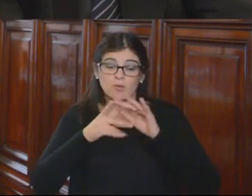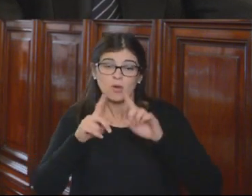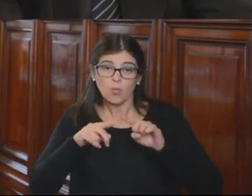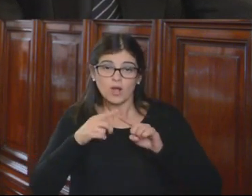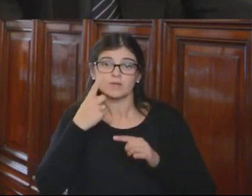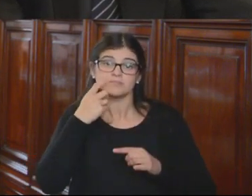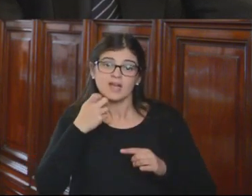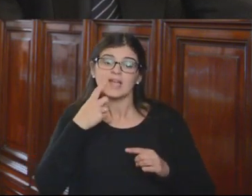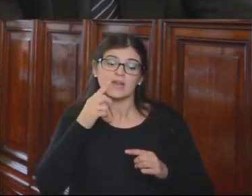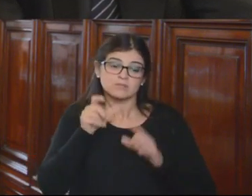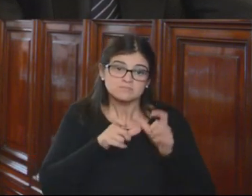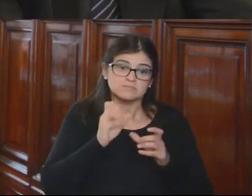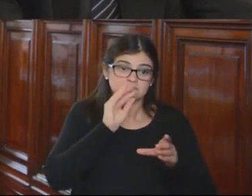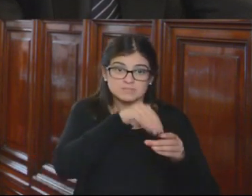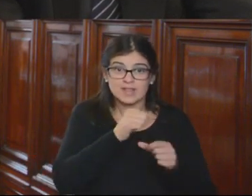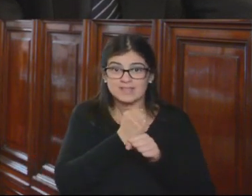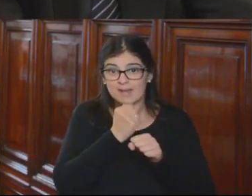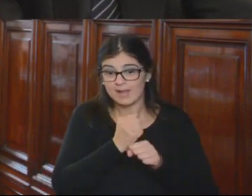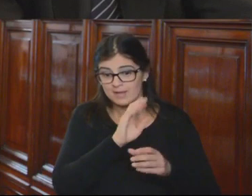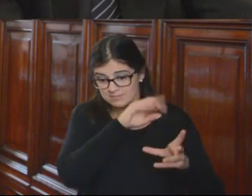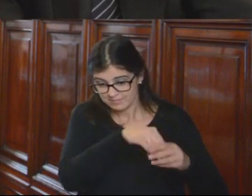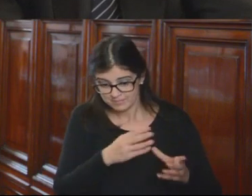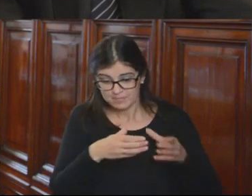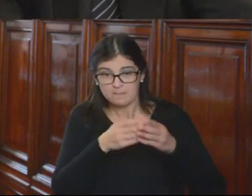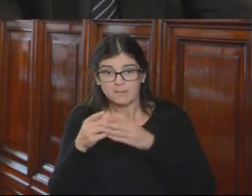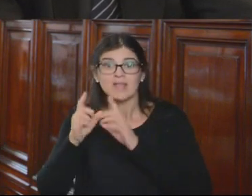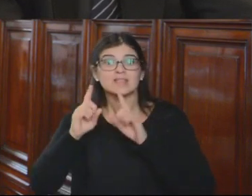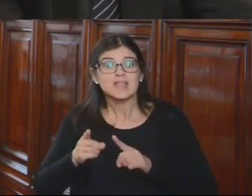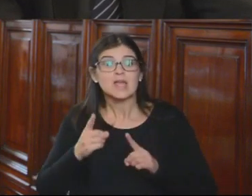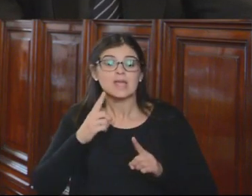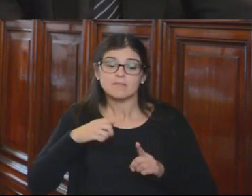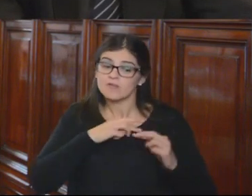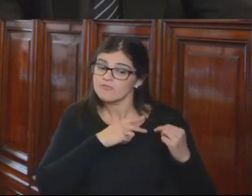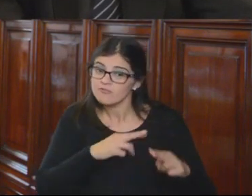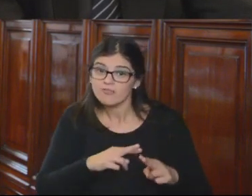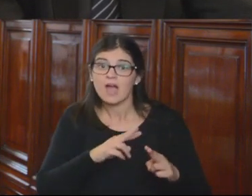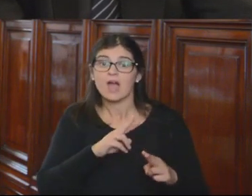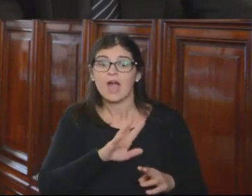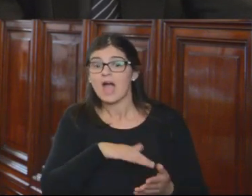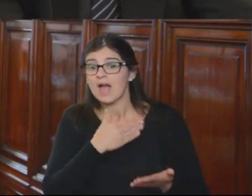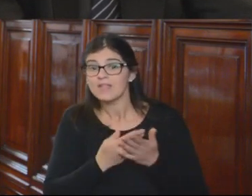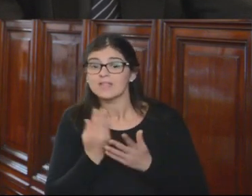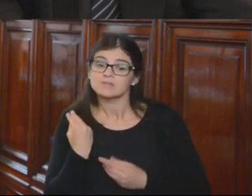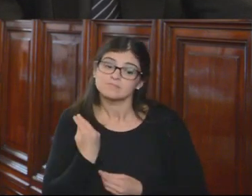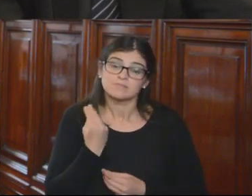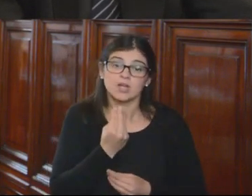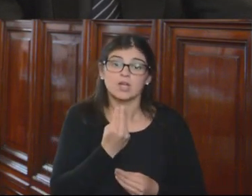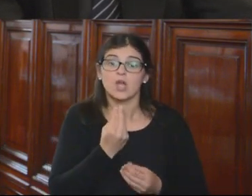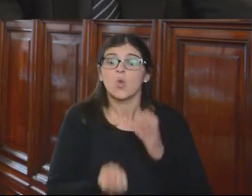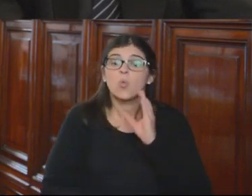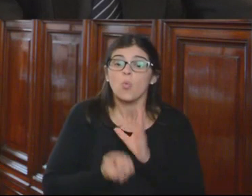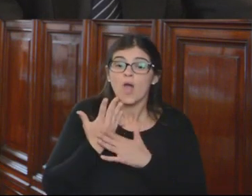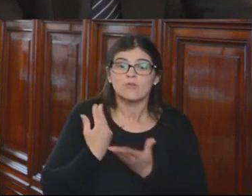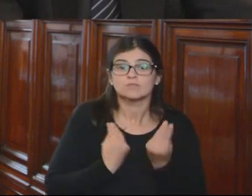notarias y los notarias actualmente en ejercicio, deberán continuar en sus funciones hasta la designación de las y los nuevos